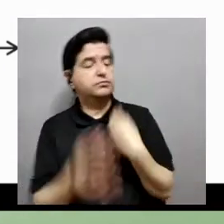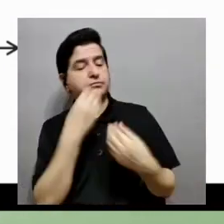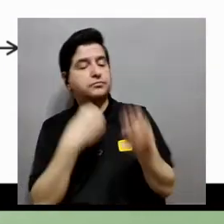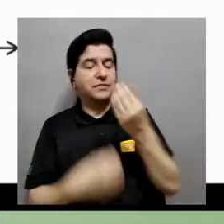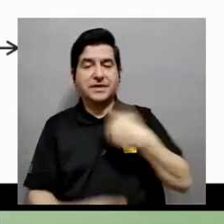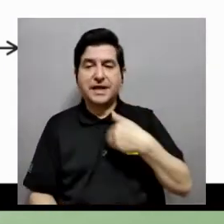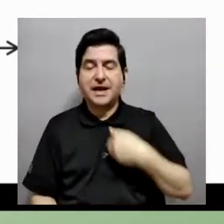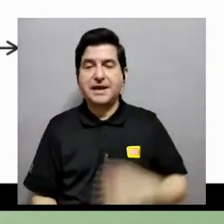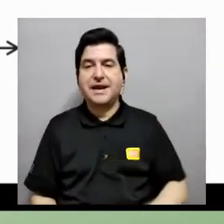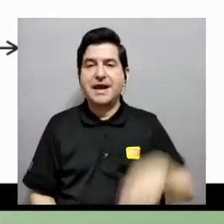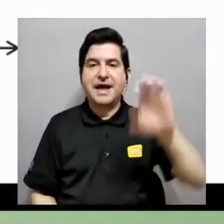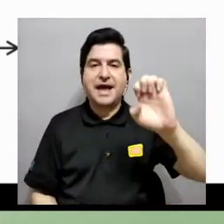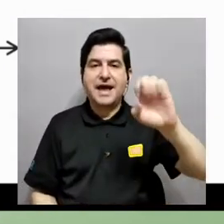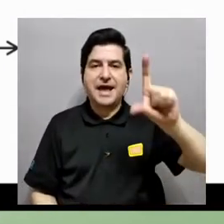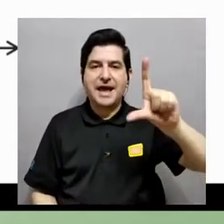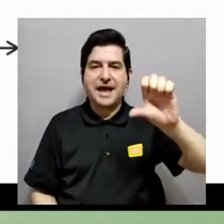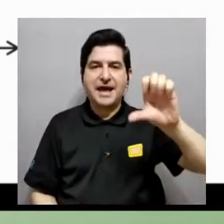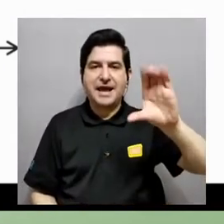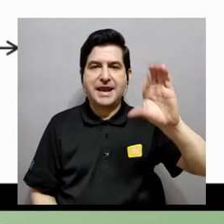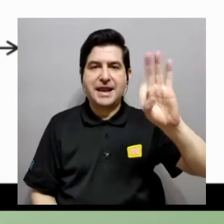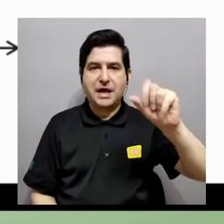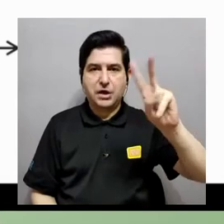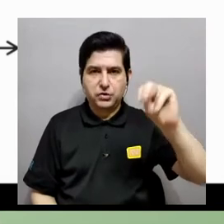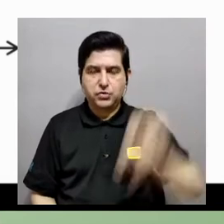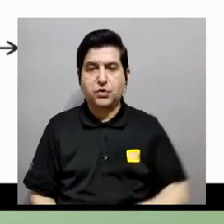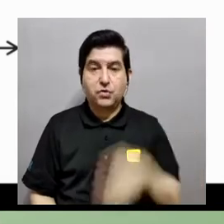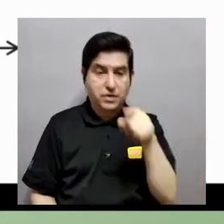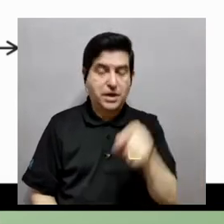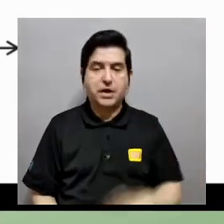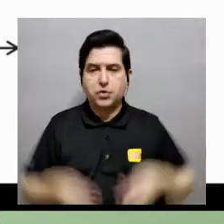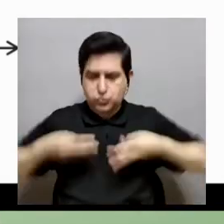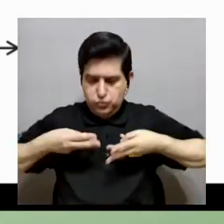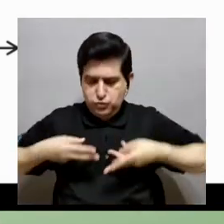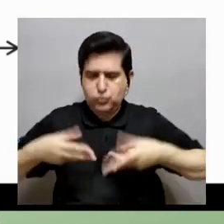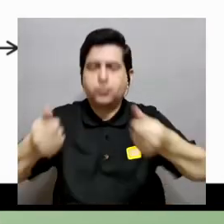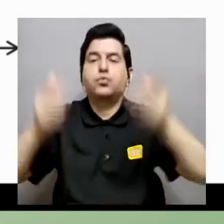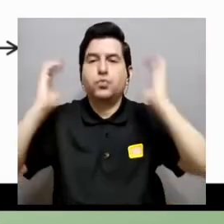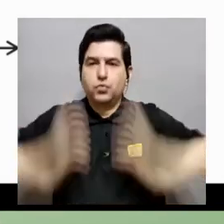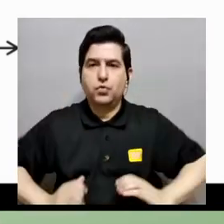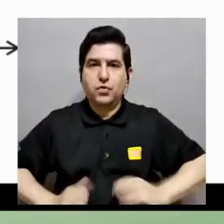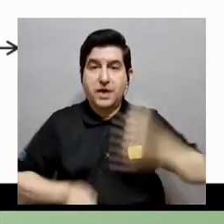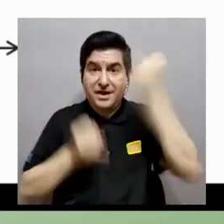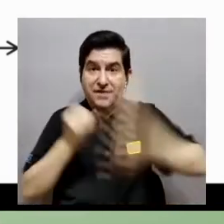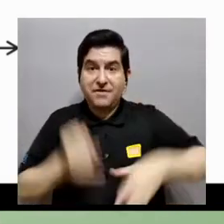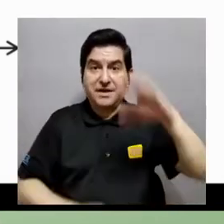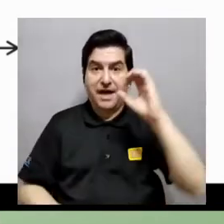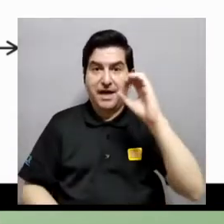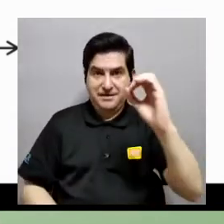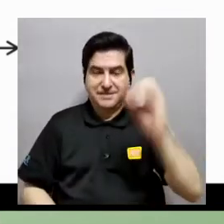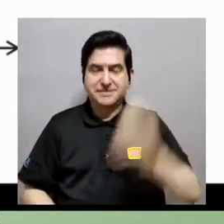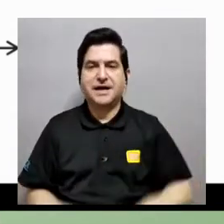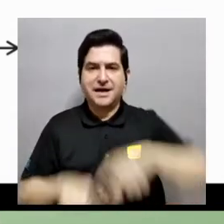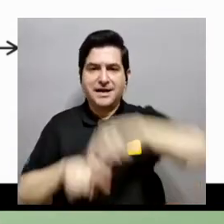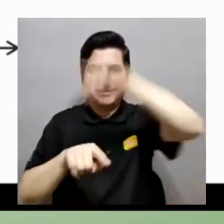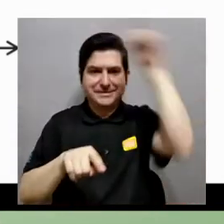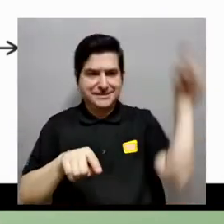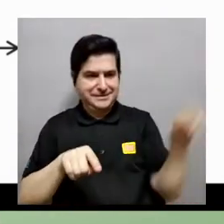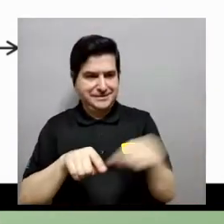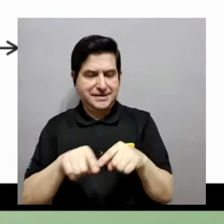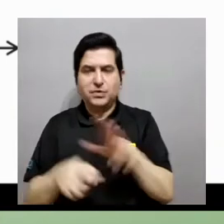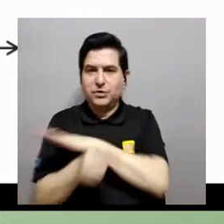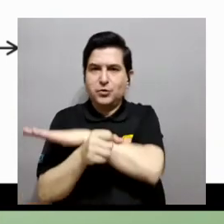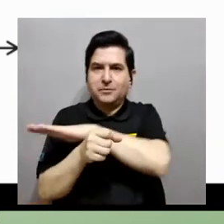tiene electrones, esos electrones viajan en nuestro organismo y terminan en el oxígeno y cuando ese circuito se